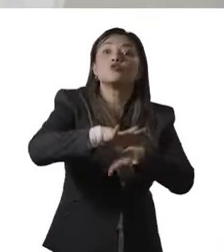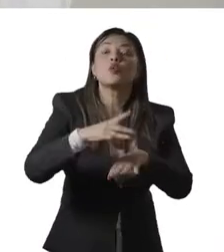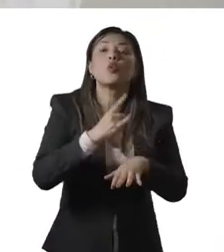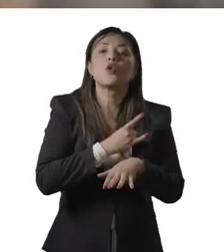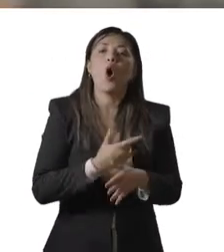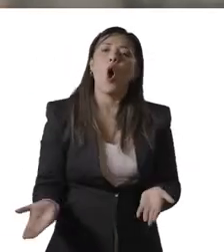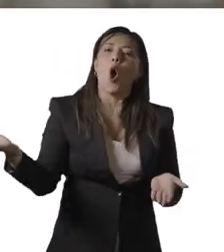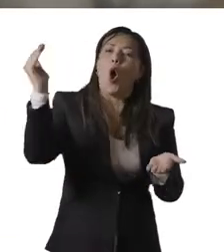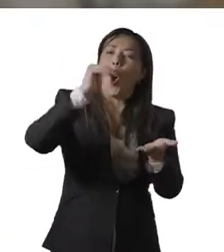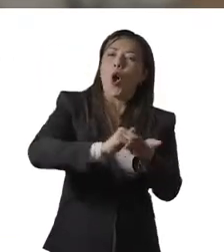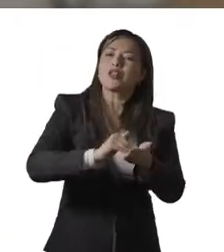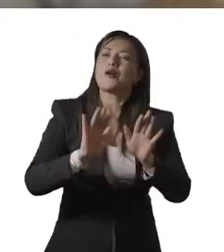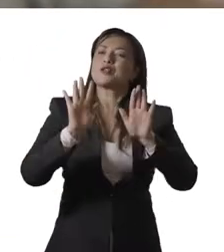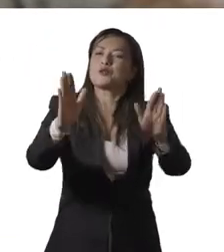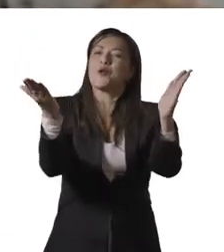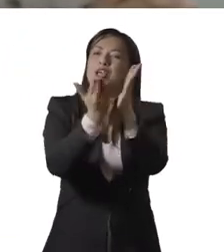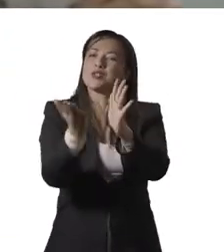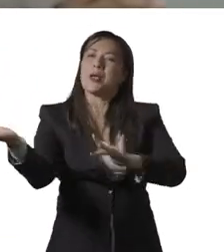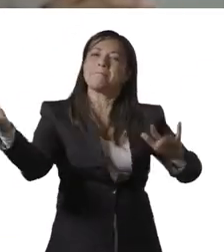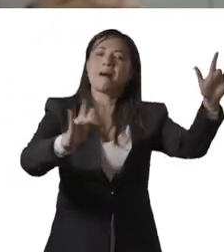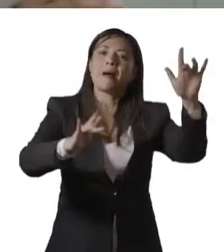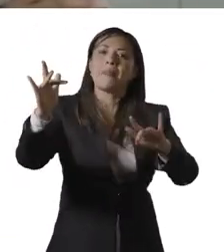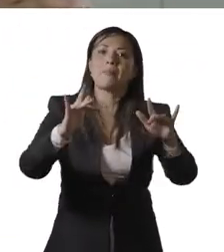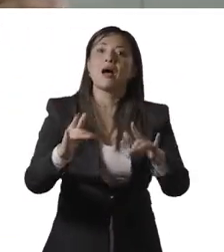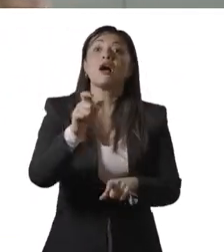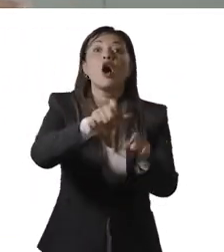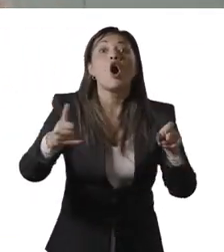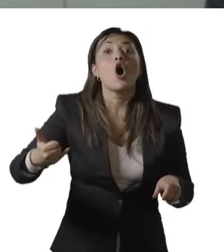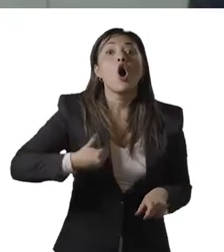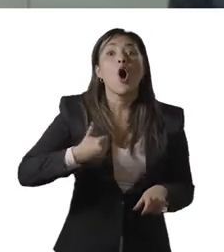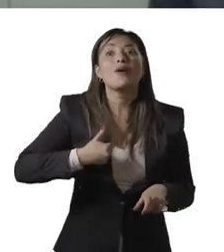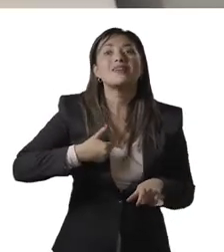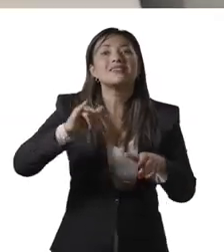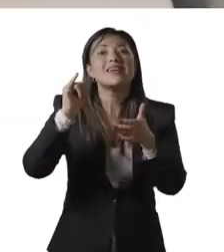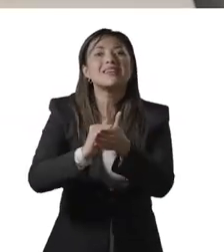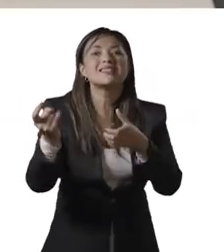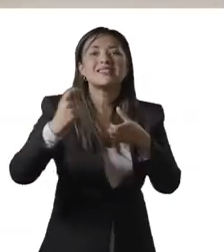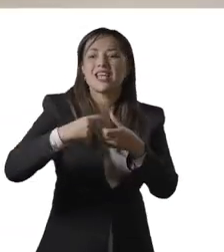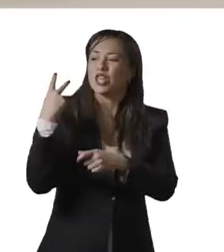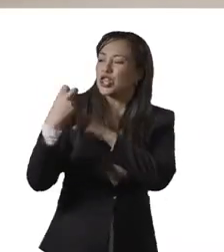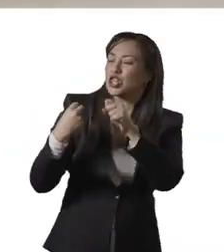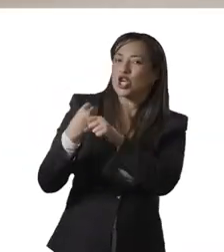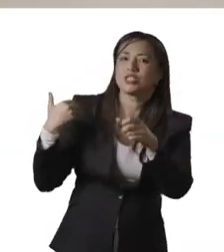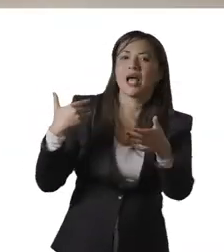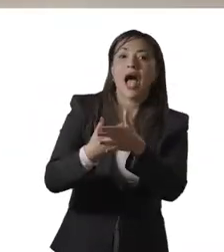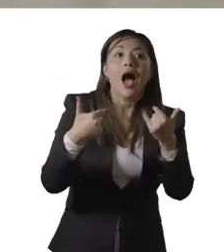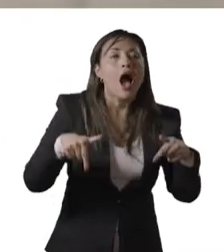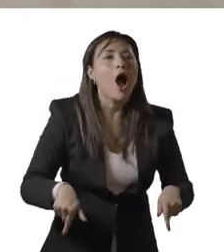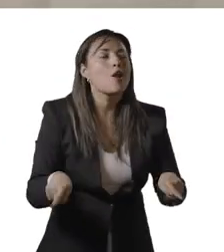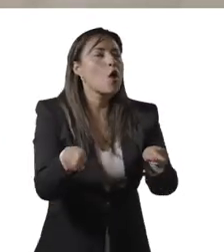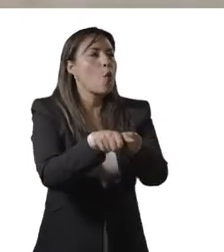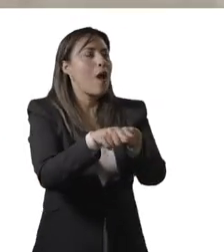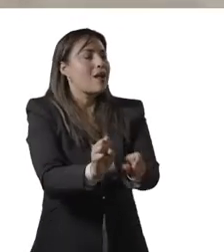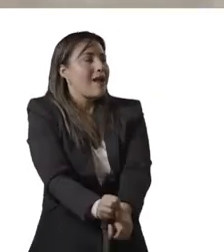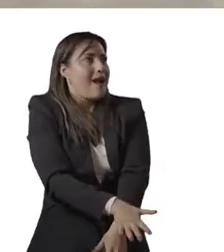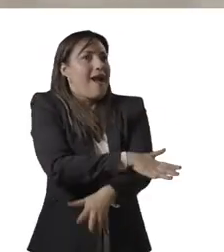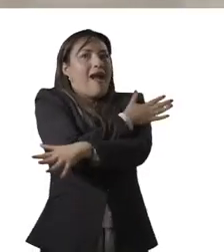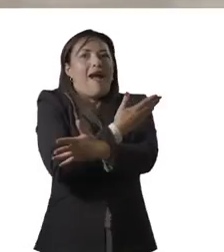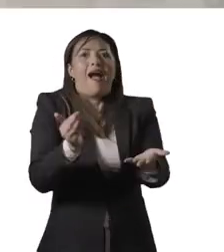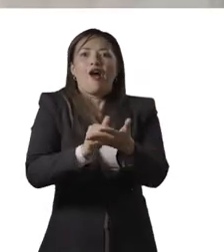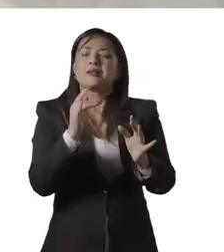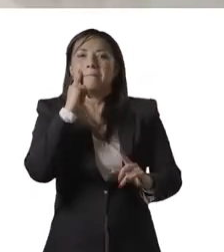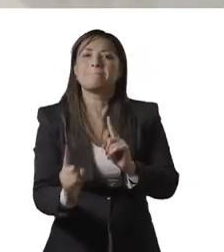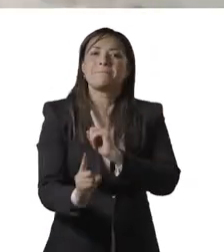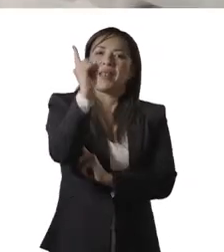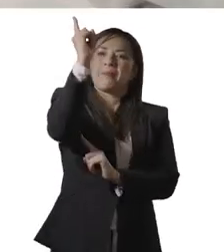universitarios vuelven a ser de los estudiantes. Para muchos de los jóvenes admitidos en los dos últimos años, este momento representa la